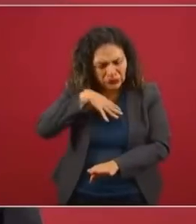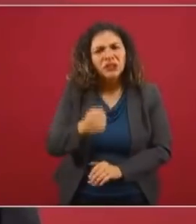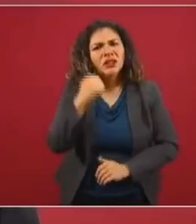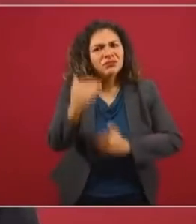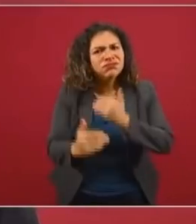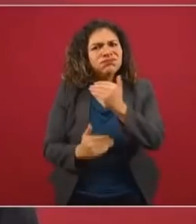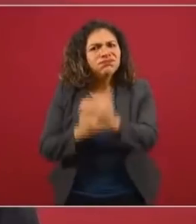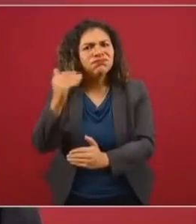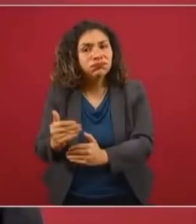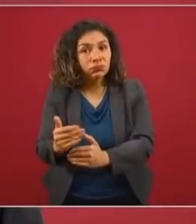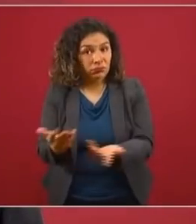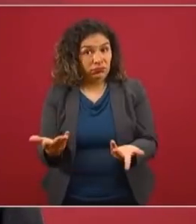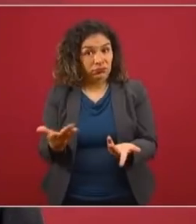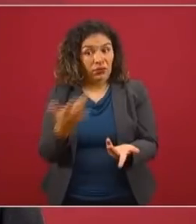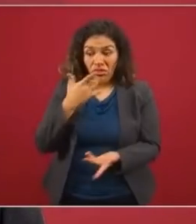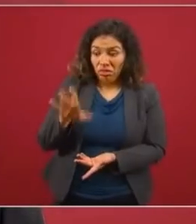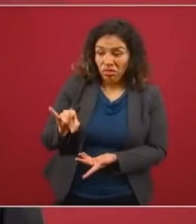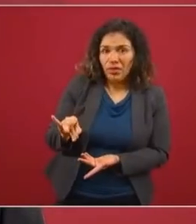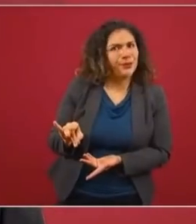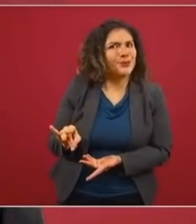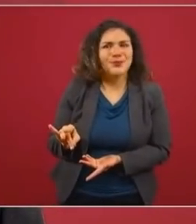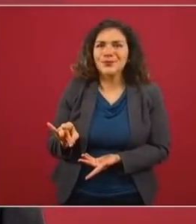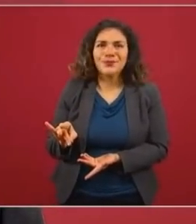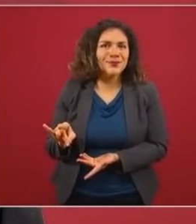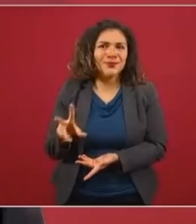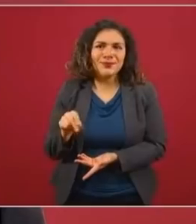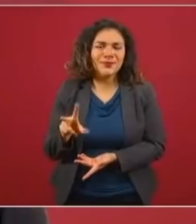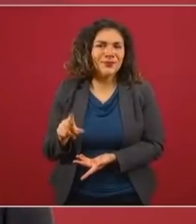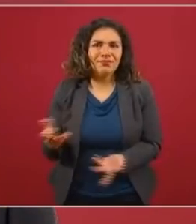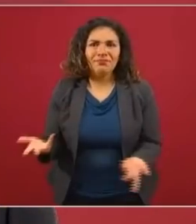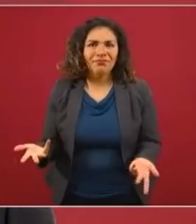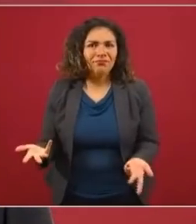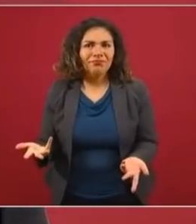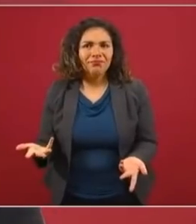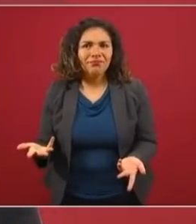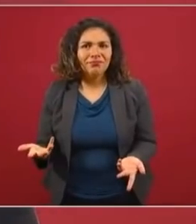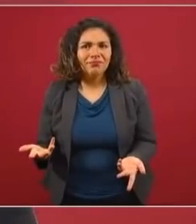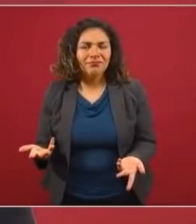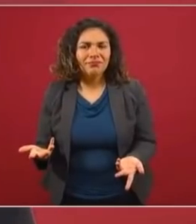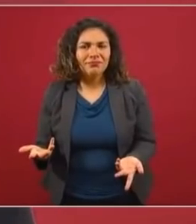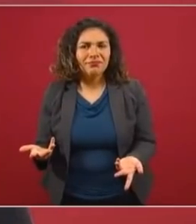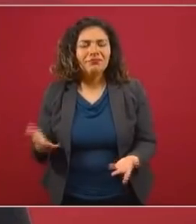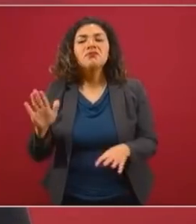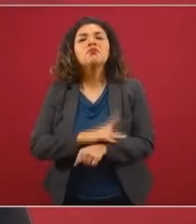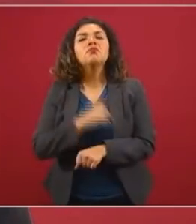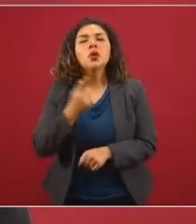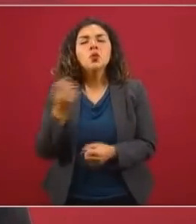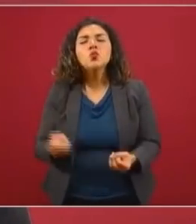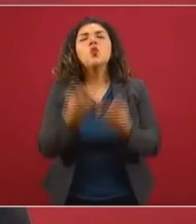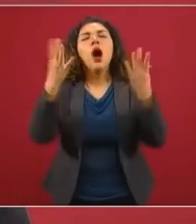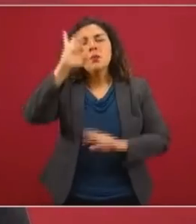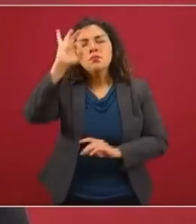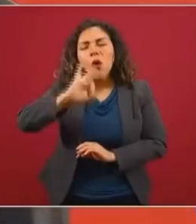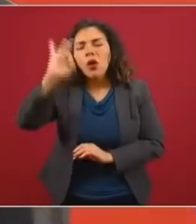poca cosa, porque un porcentaje